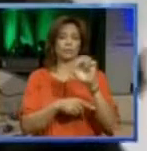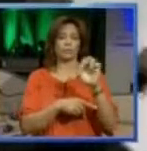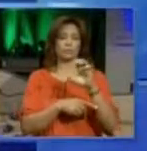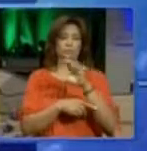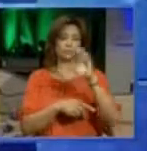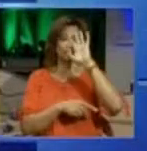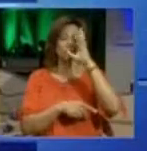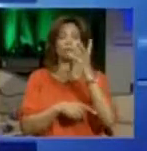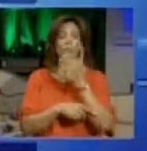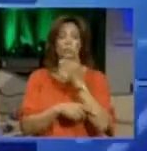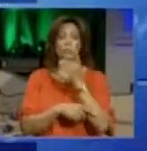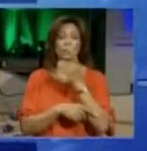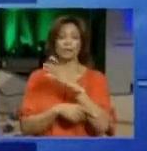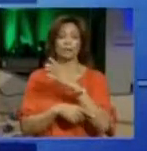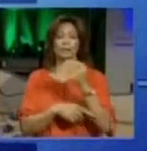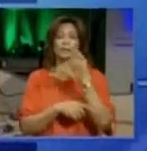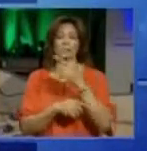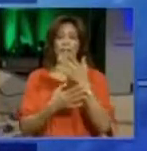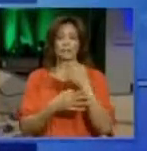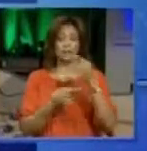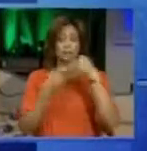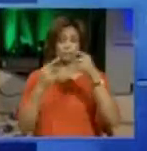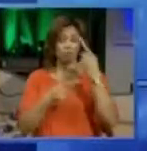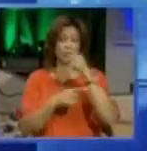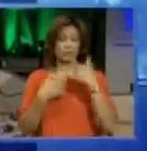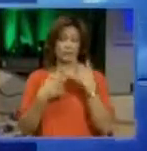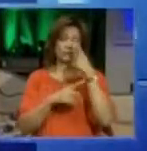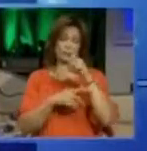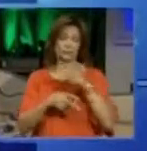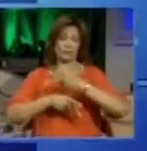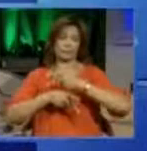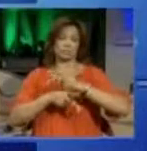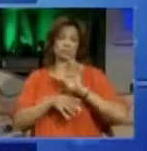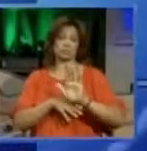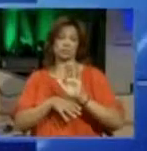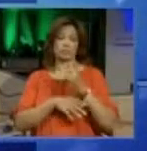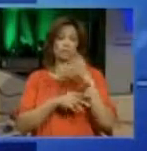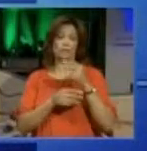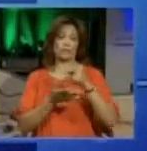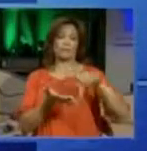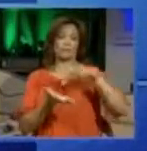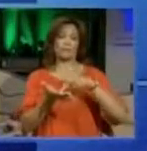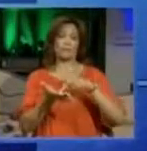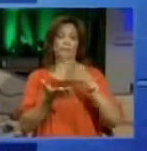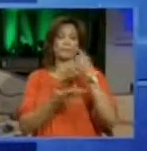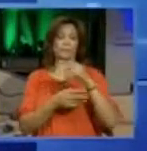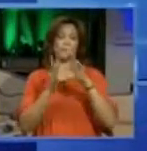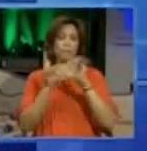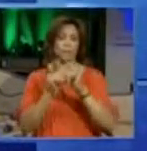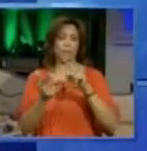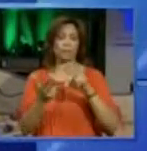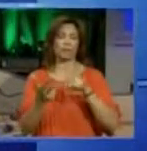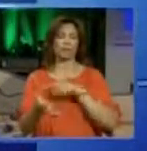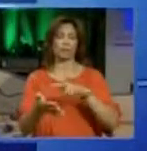la República Dominicana y menciona que ella tenía bajo su custodia provincia de Higüey,